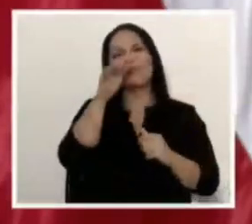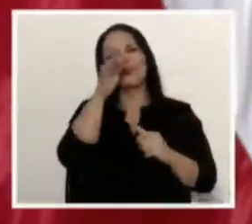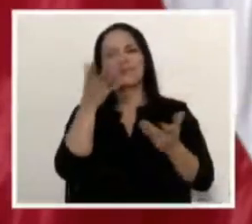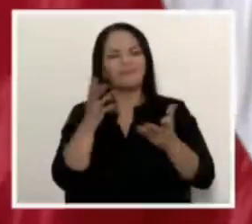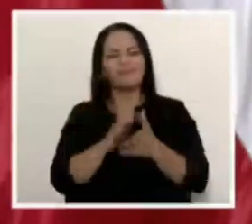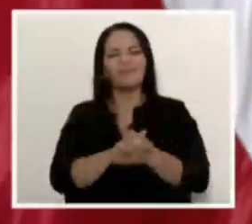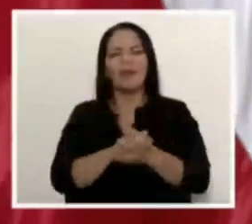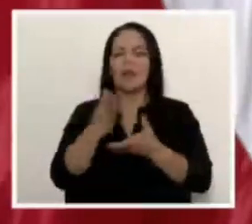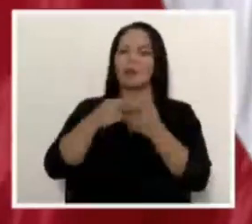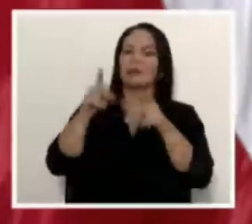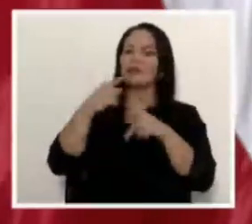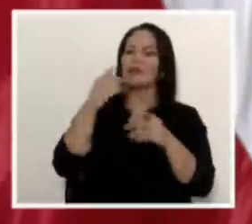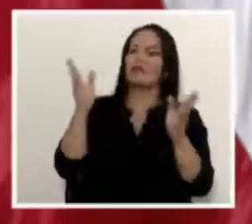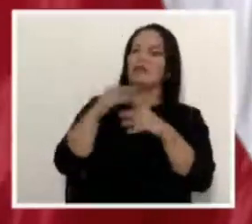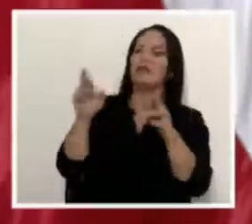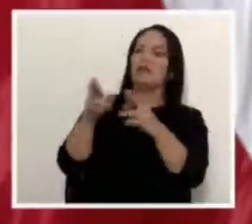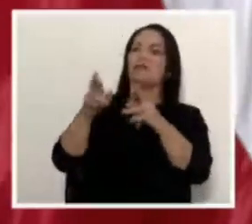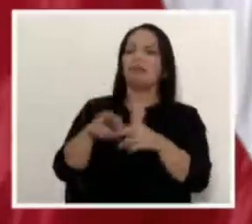aquí no hay ruta.